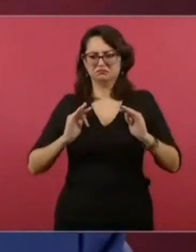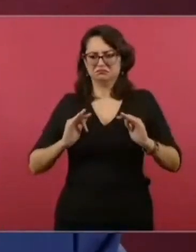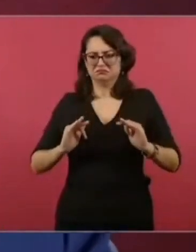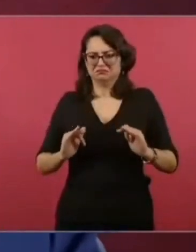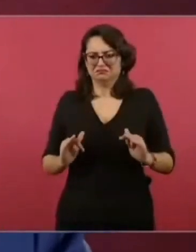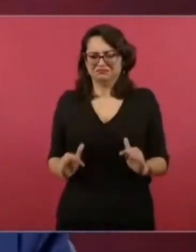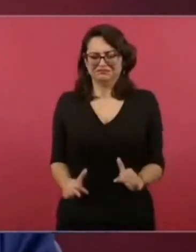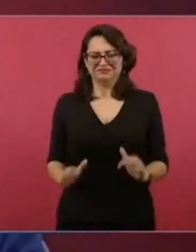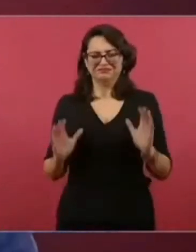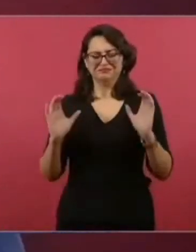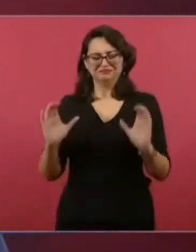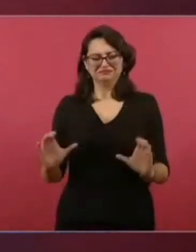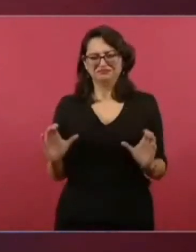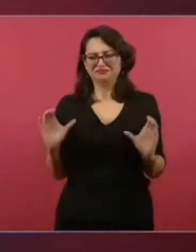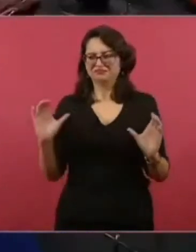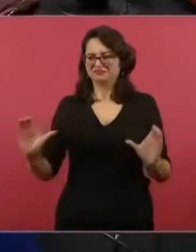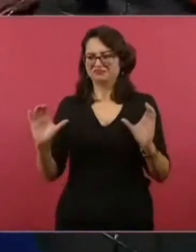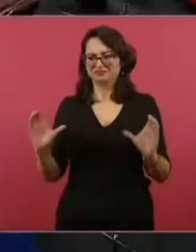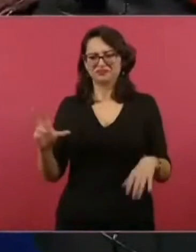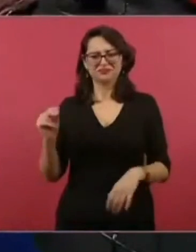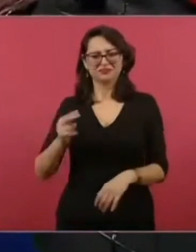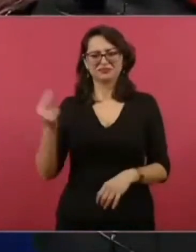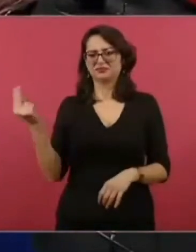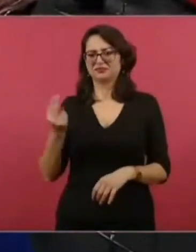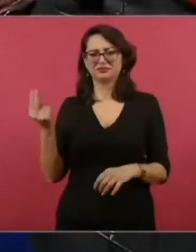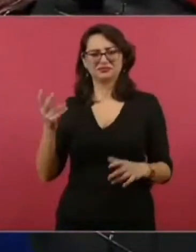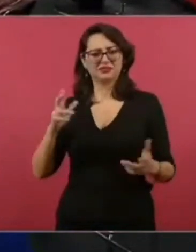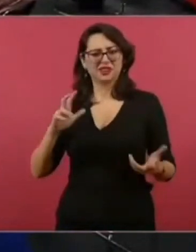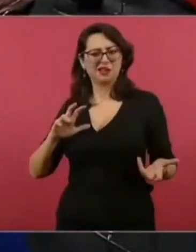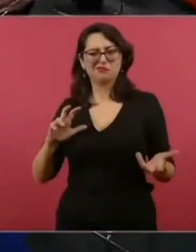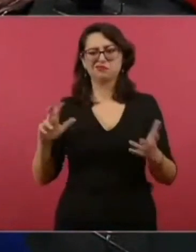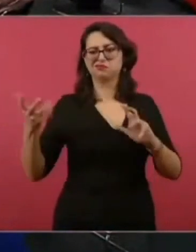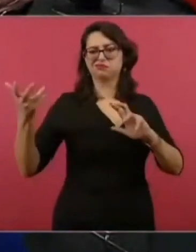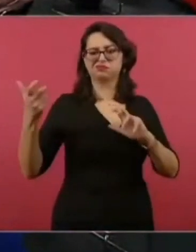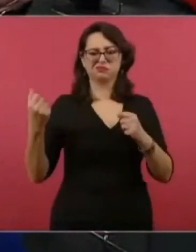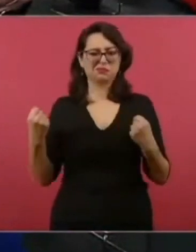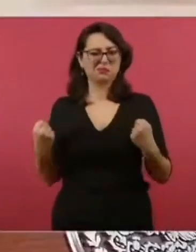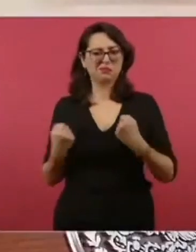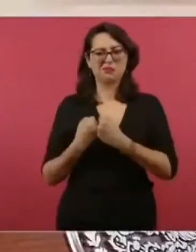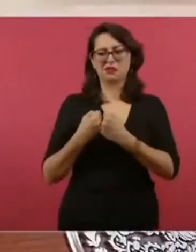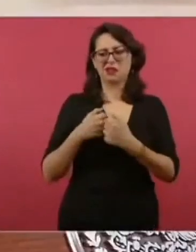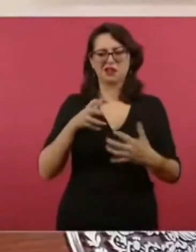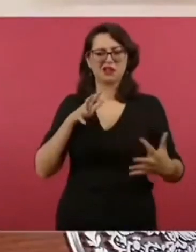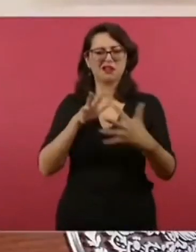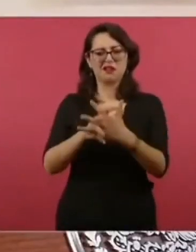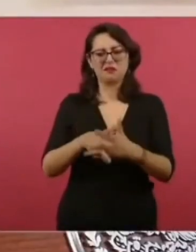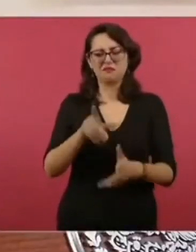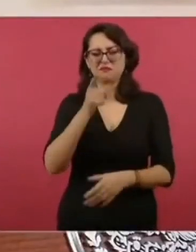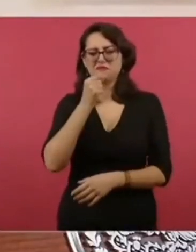se confronten con los